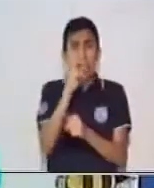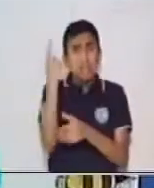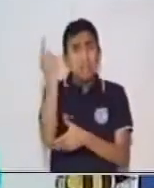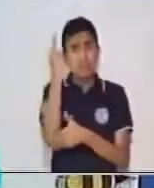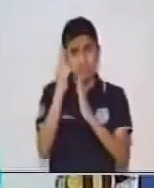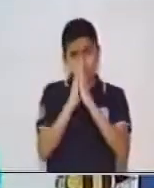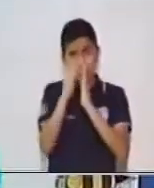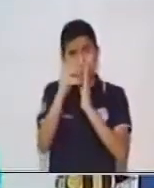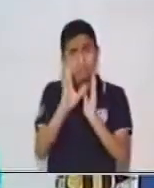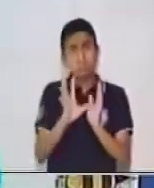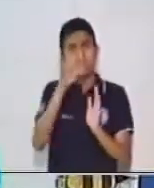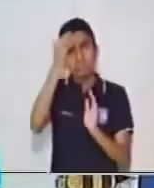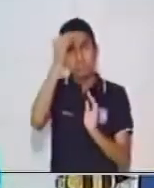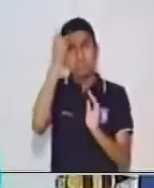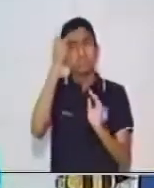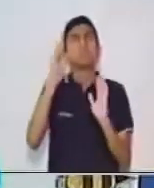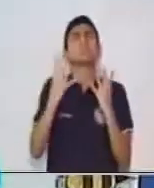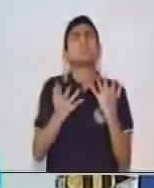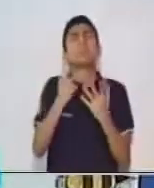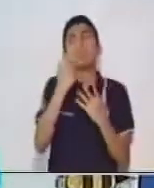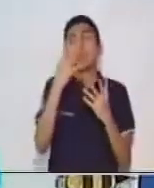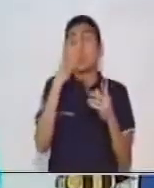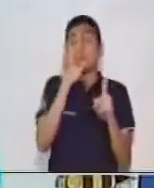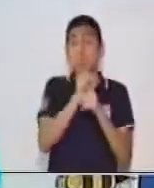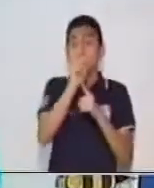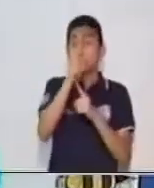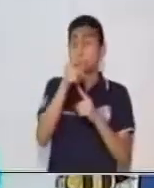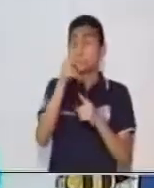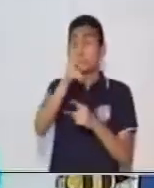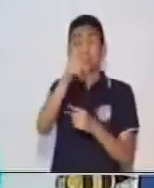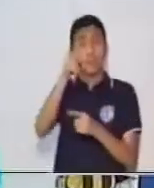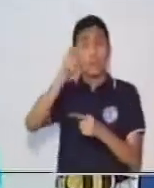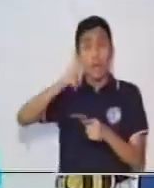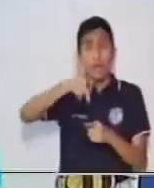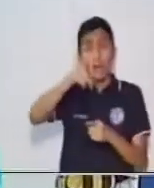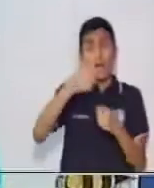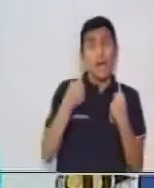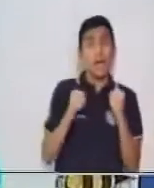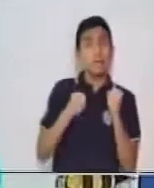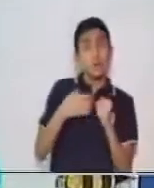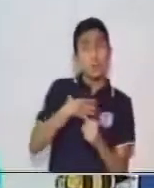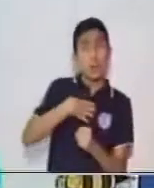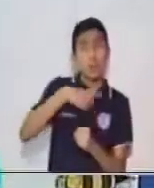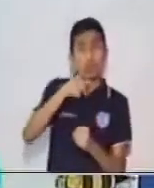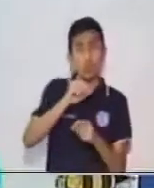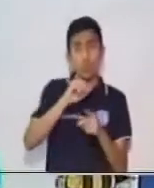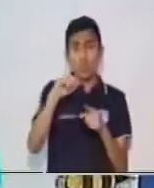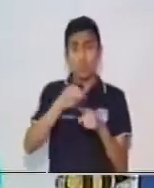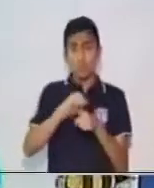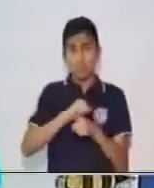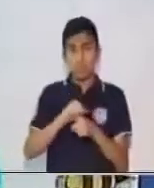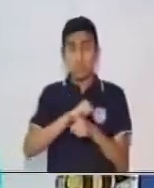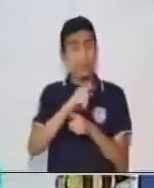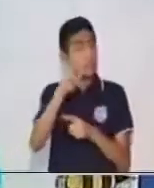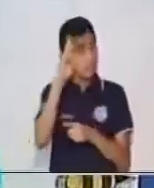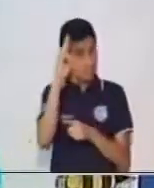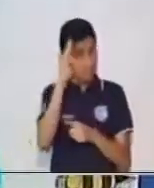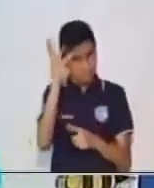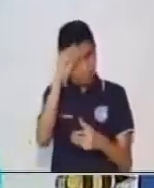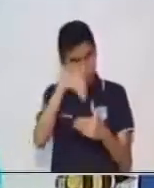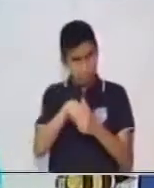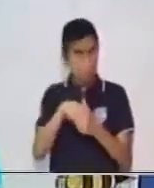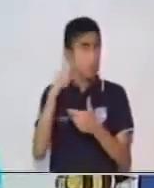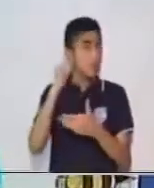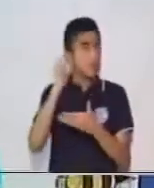importante que ustedes lo puedan verificar ya que ustedes van a poder realizar cada uno de estos ejercicios y recordemos que es dentro de la